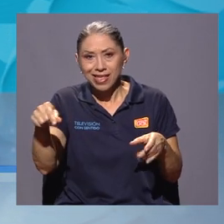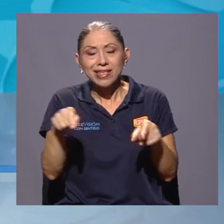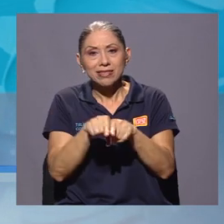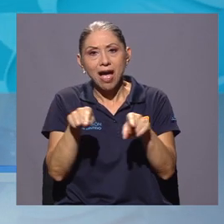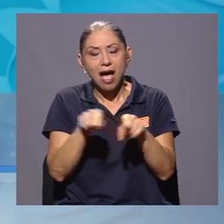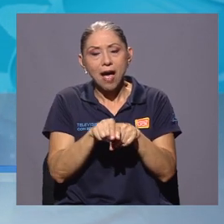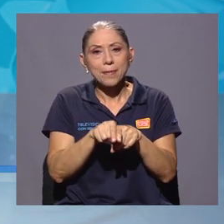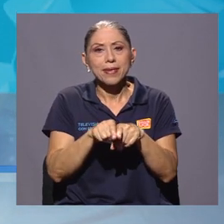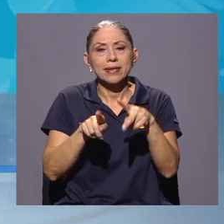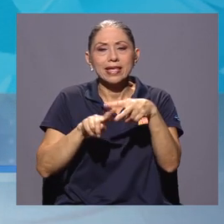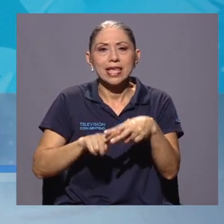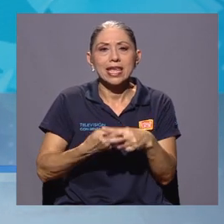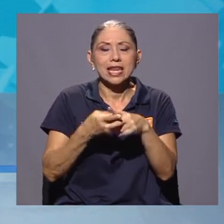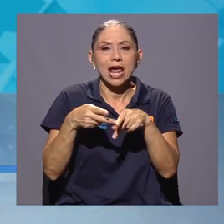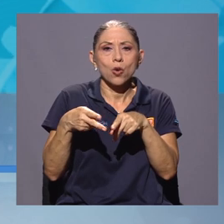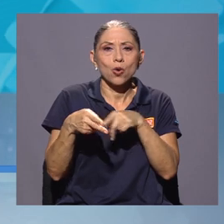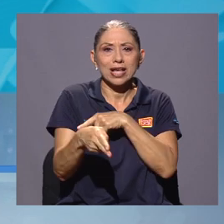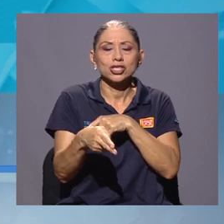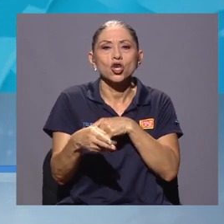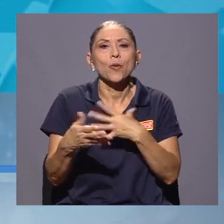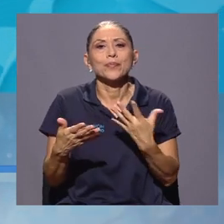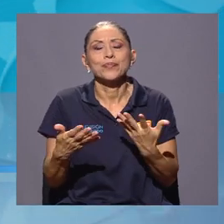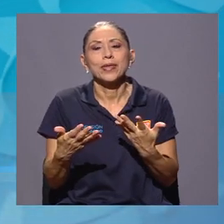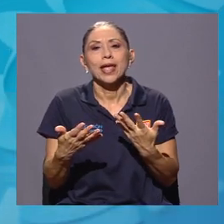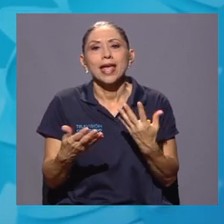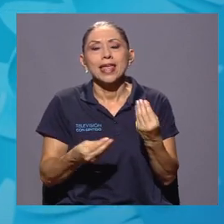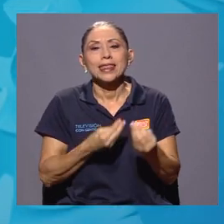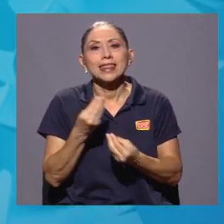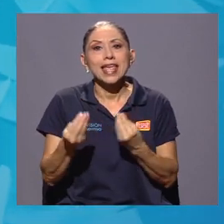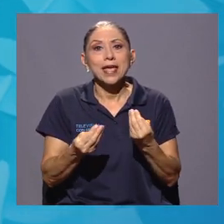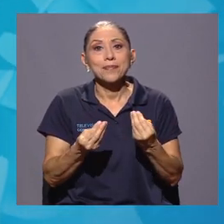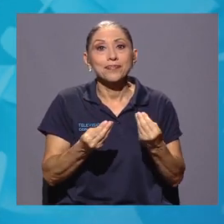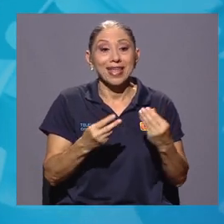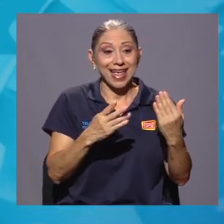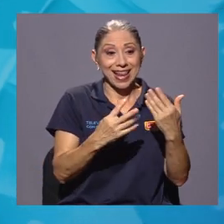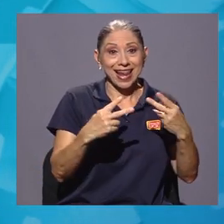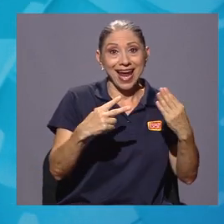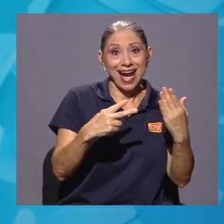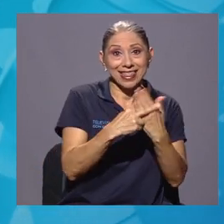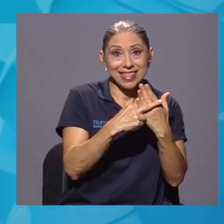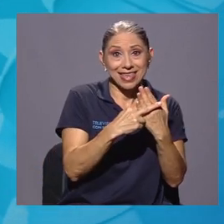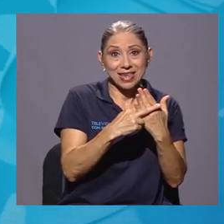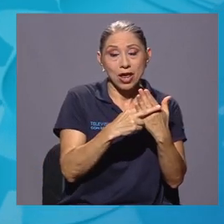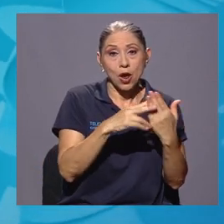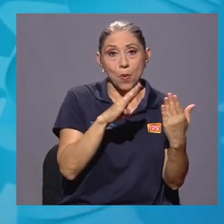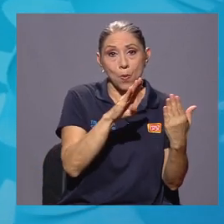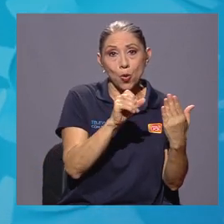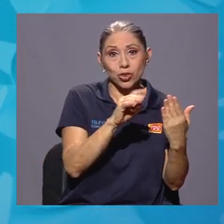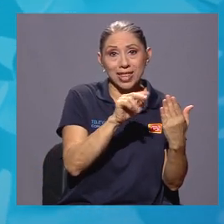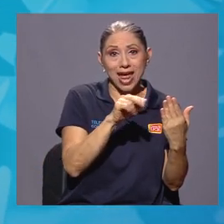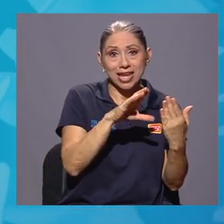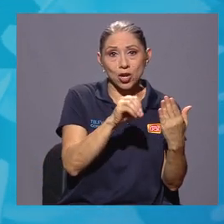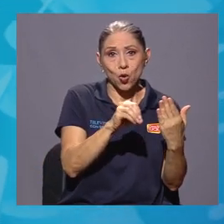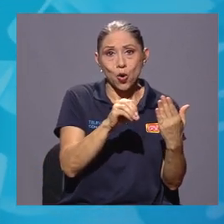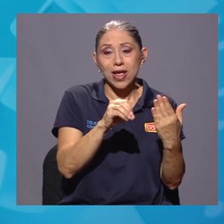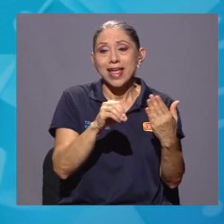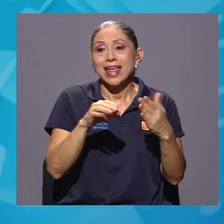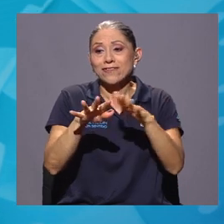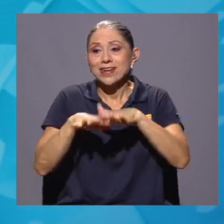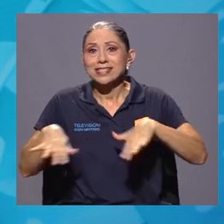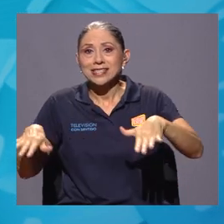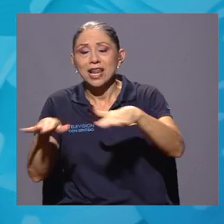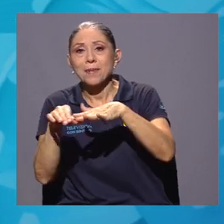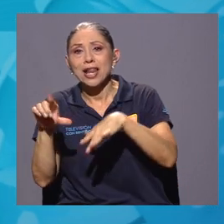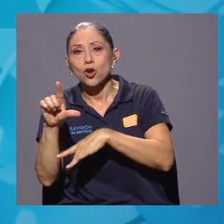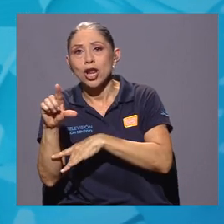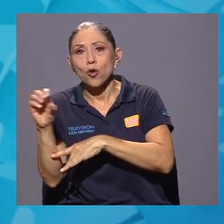inauguración también de la conexión que se va a dar entre el Jardín Botánico y la Reserva Leonel Oviedo